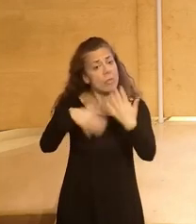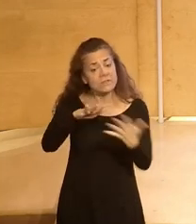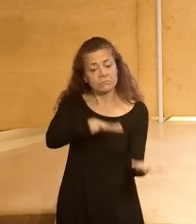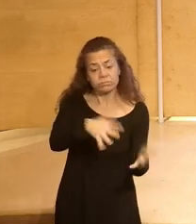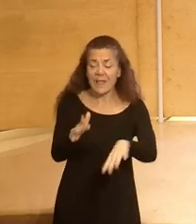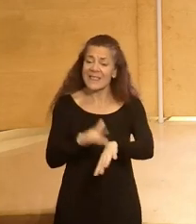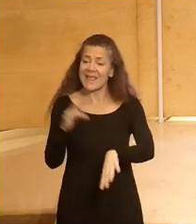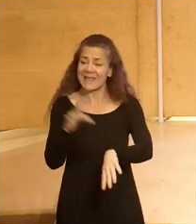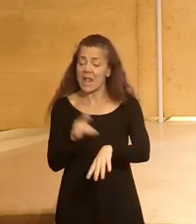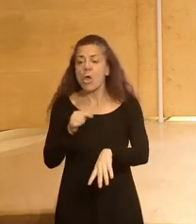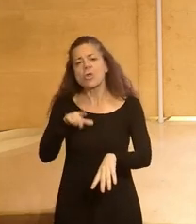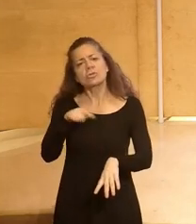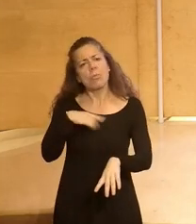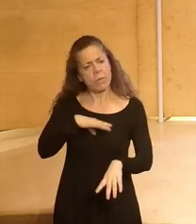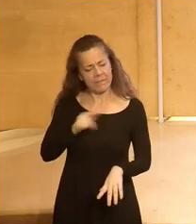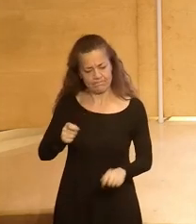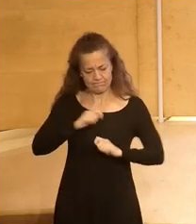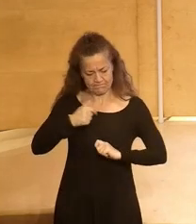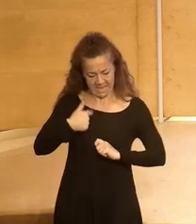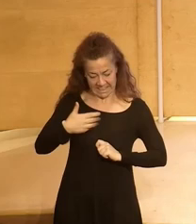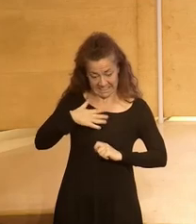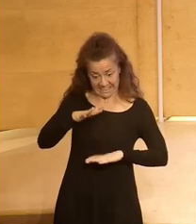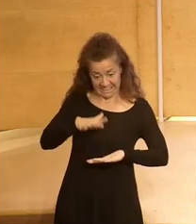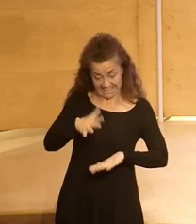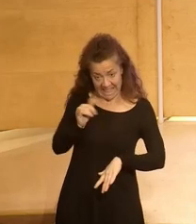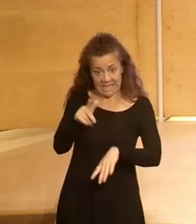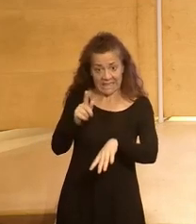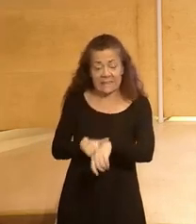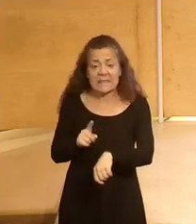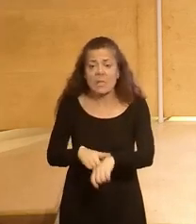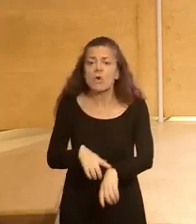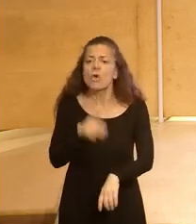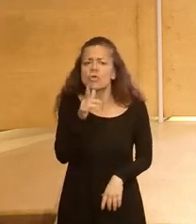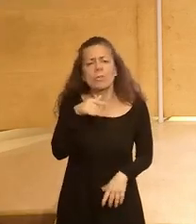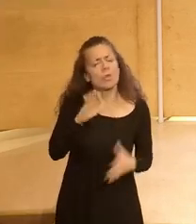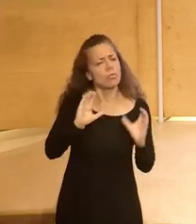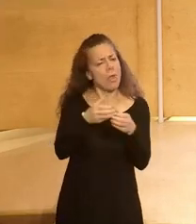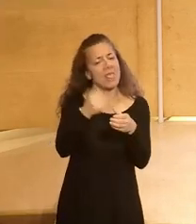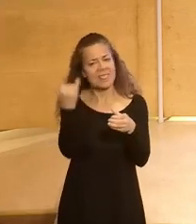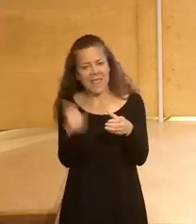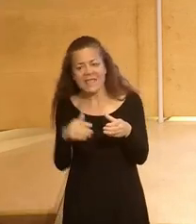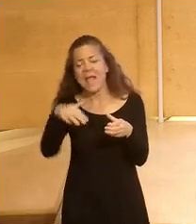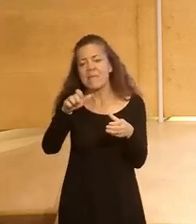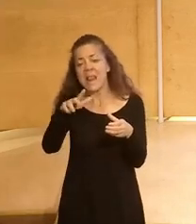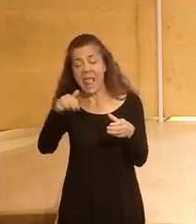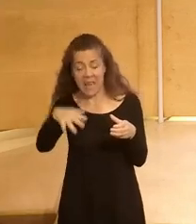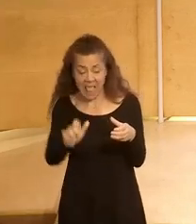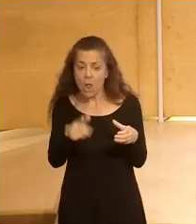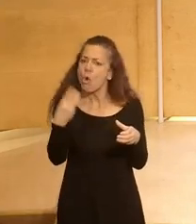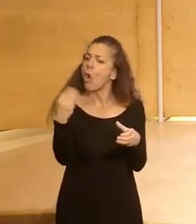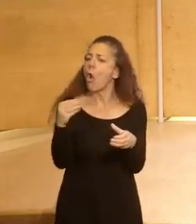digitalizan la gente puede disponer más de su tiempo y esto es muy importante porque los mileniales los Zeta las personas jóvenes